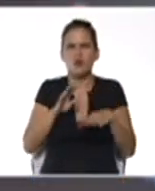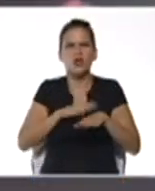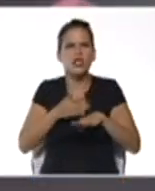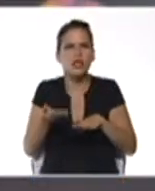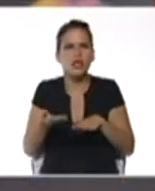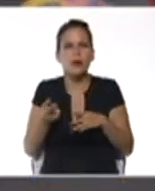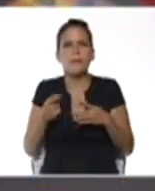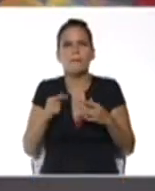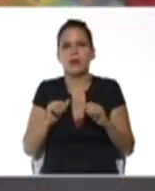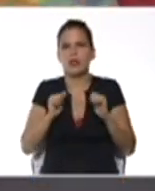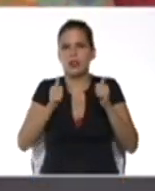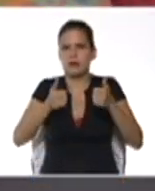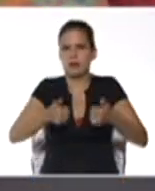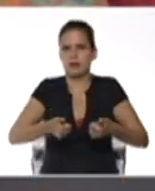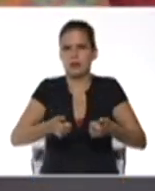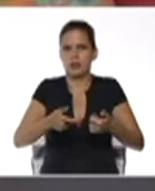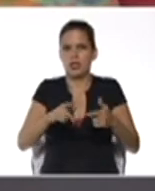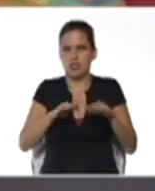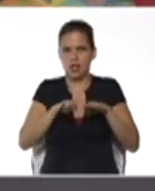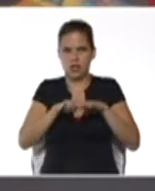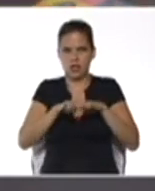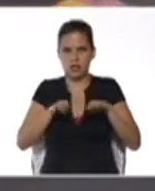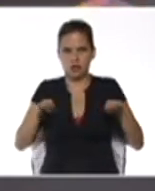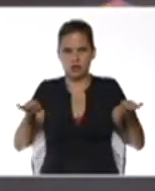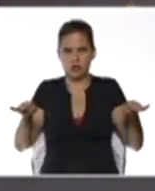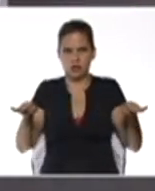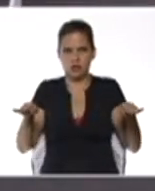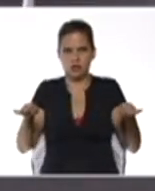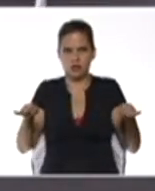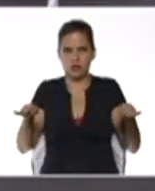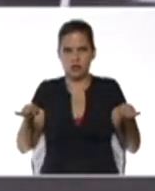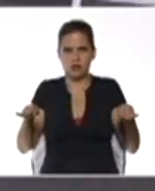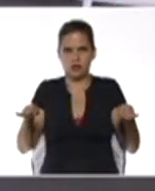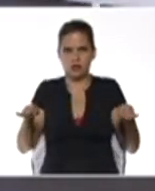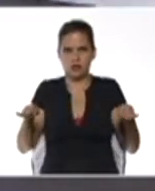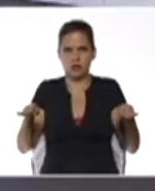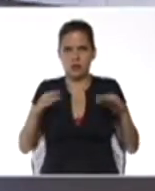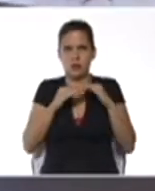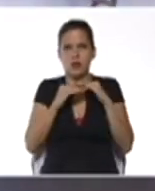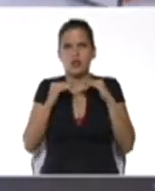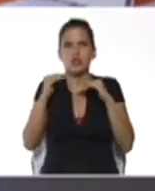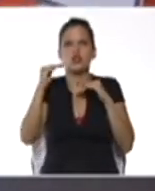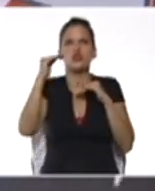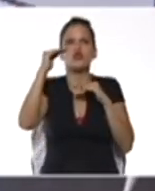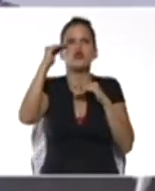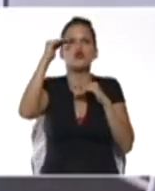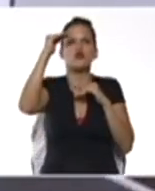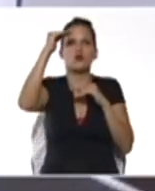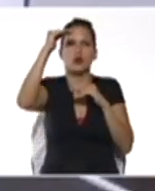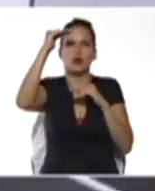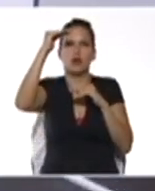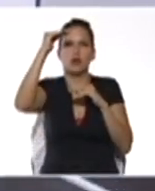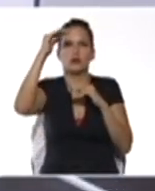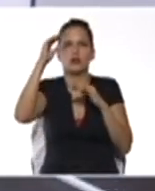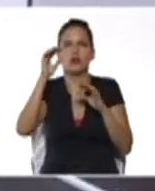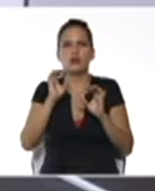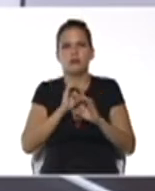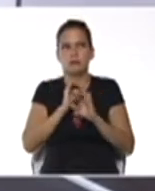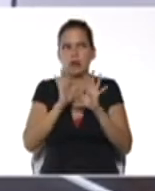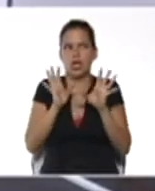Porque él inicialmente está en la superficie y va a subir a una altura específica.